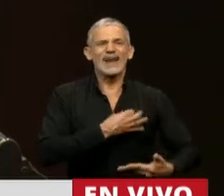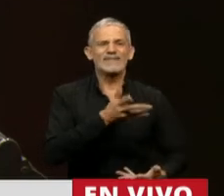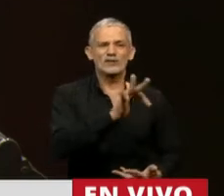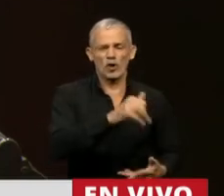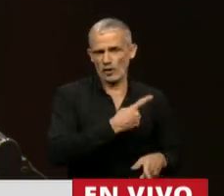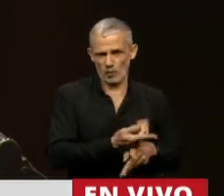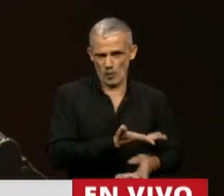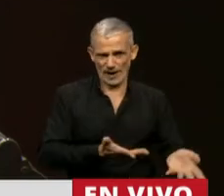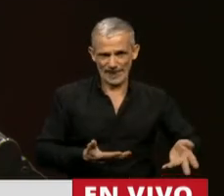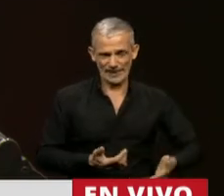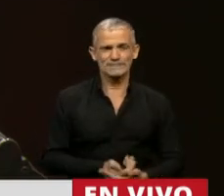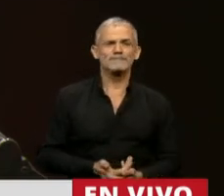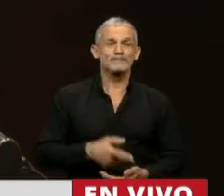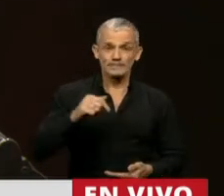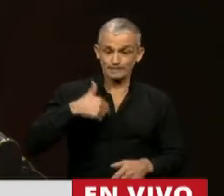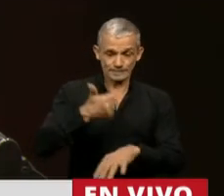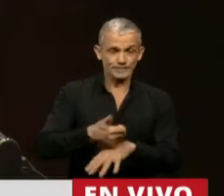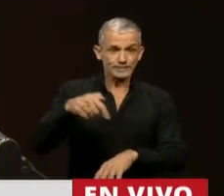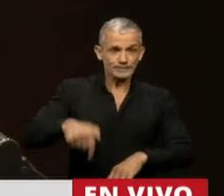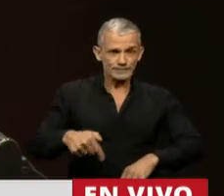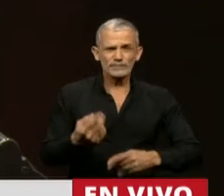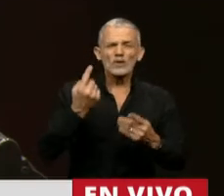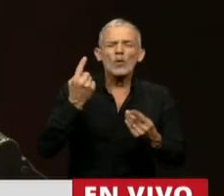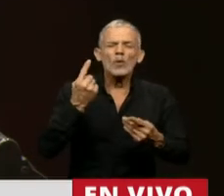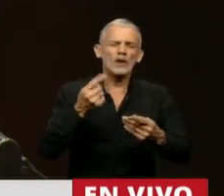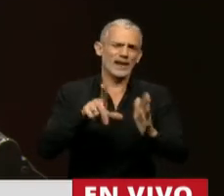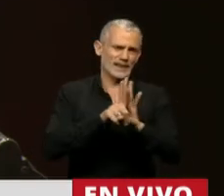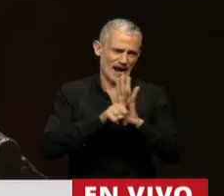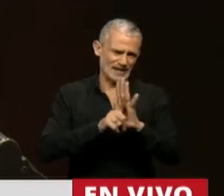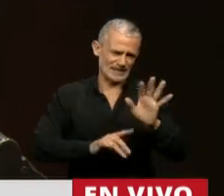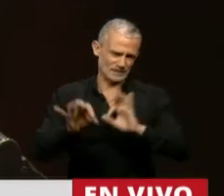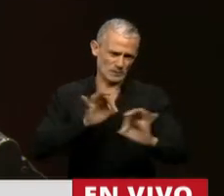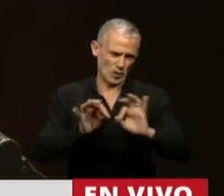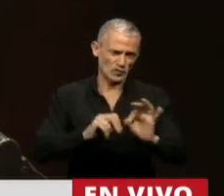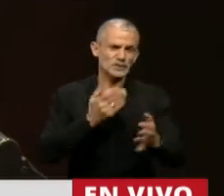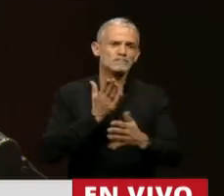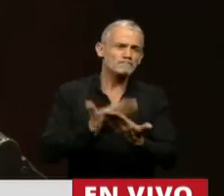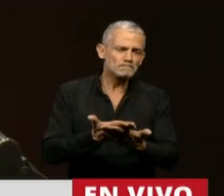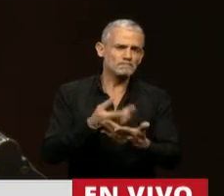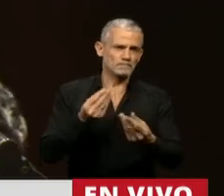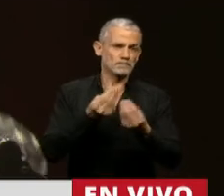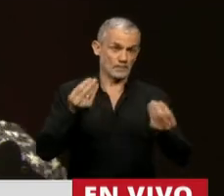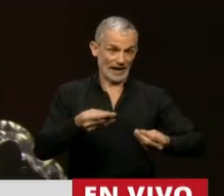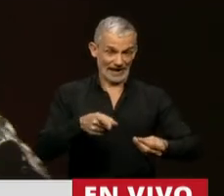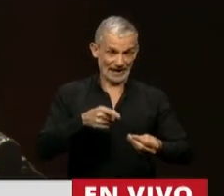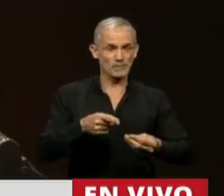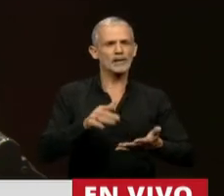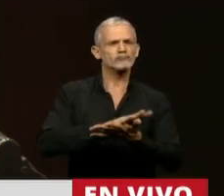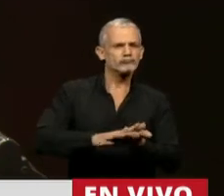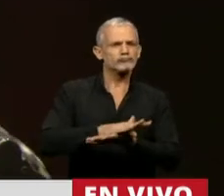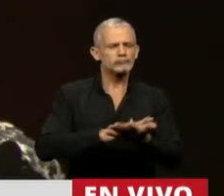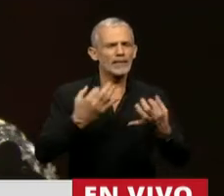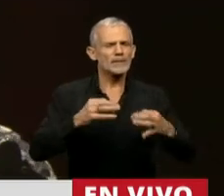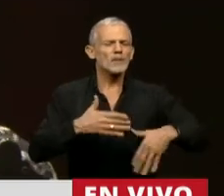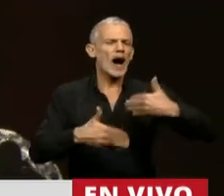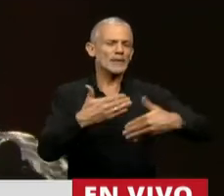cotidiana. Por eso hoy estamos acá en una de las tantas leyes que tenemos que trabajar y que tenemos que resolver y